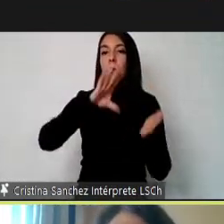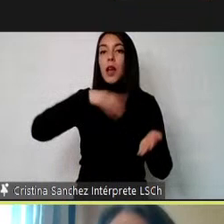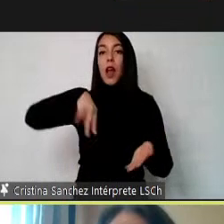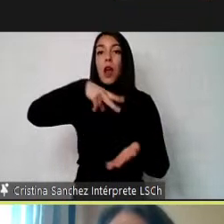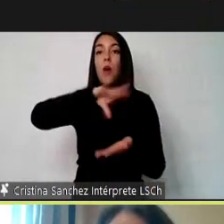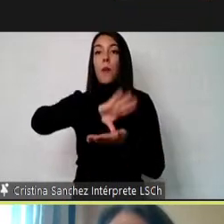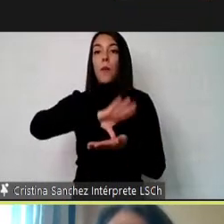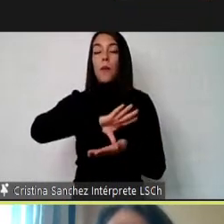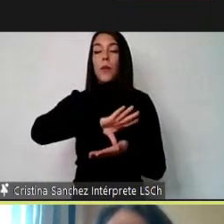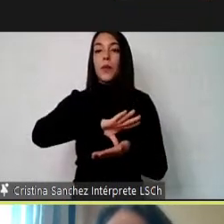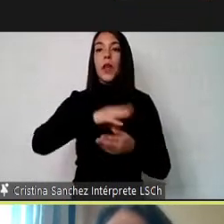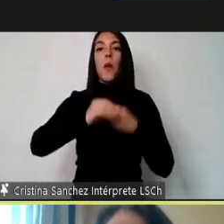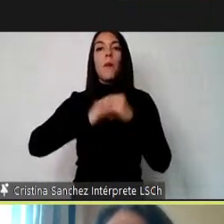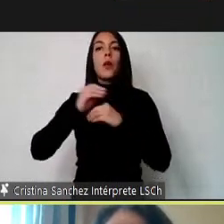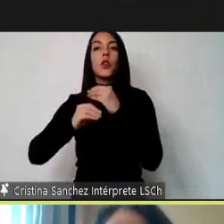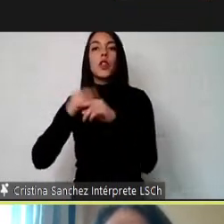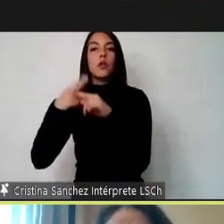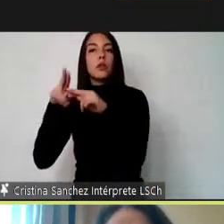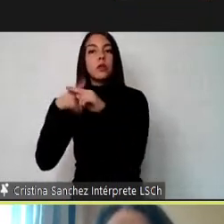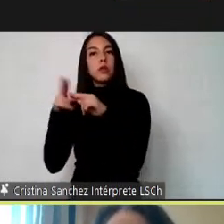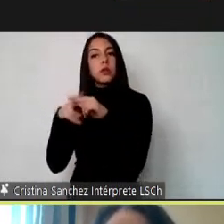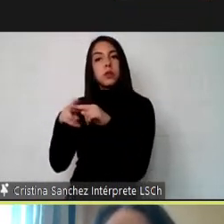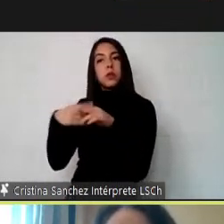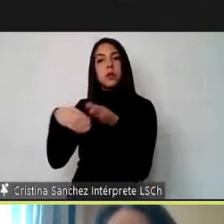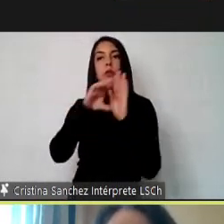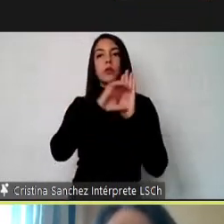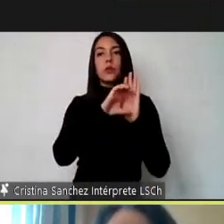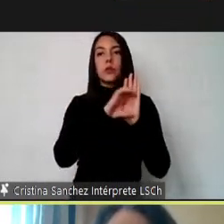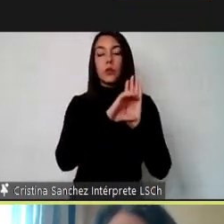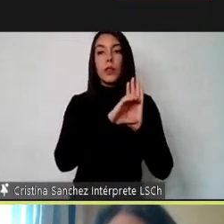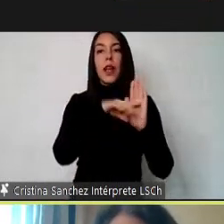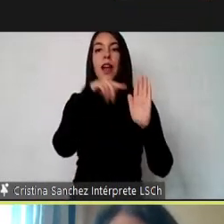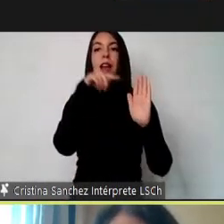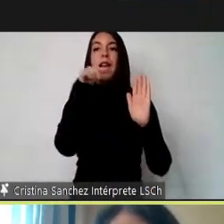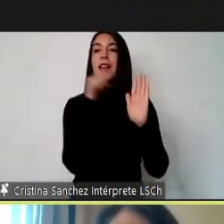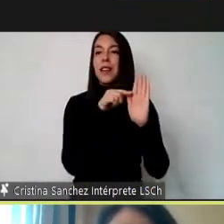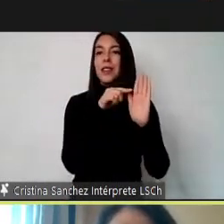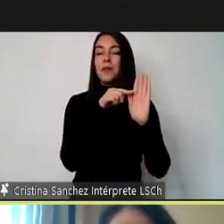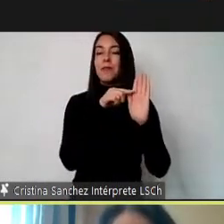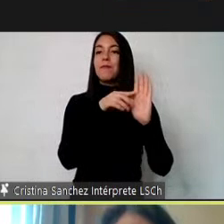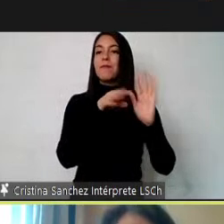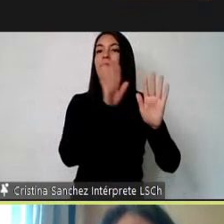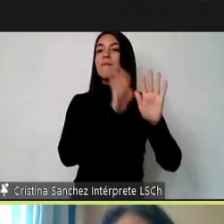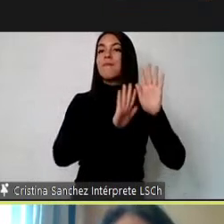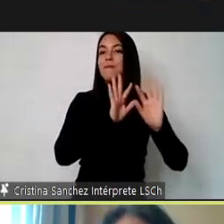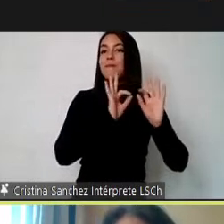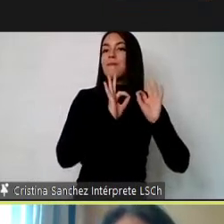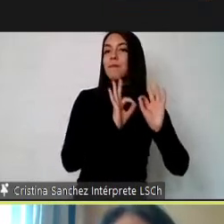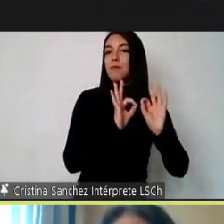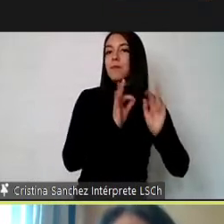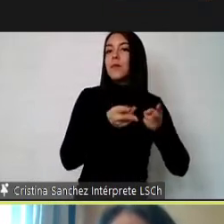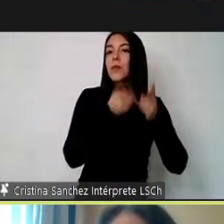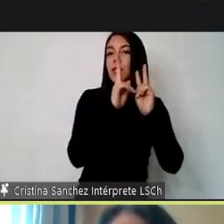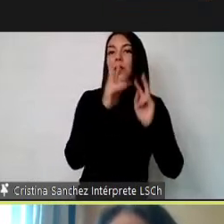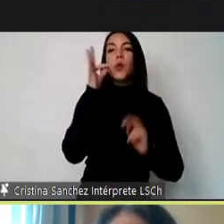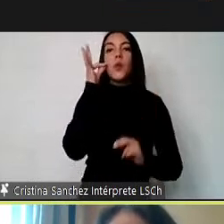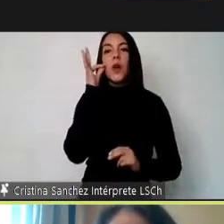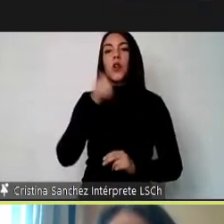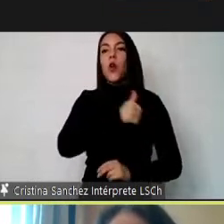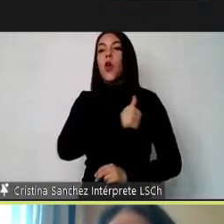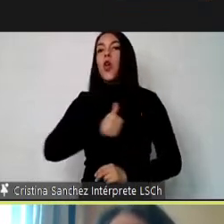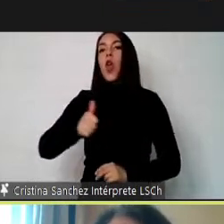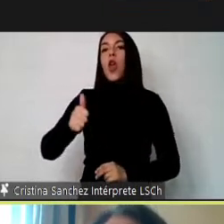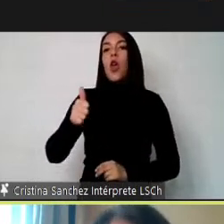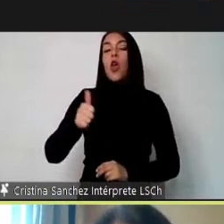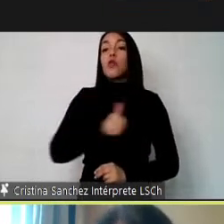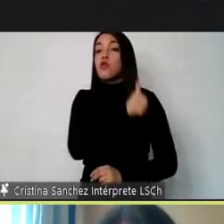en un proceso de elaboración de constitución para que queden garantizados los derechos humanos de todos y todas